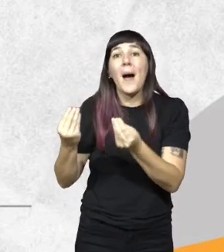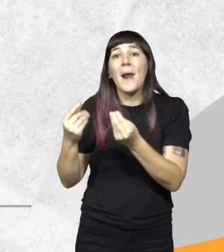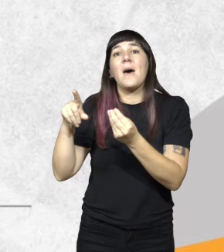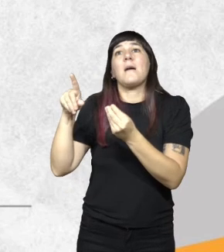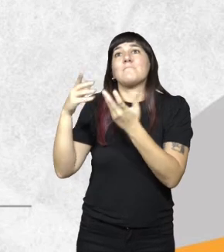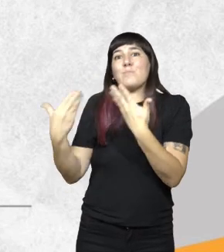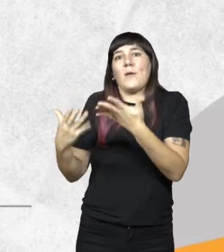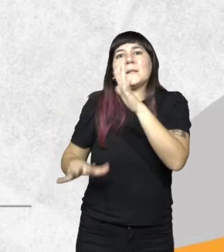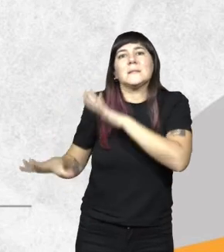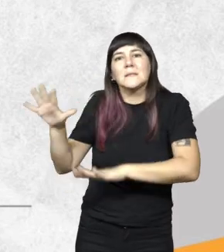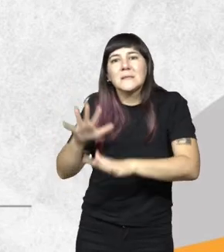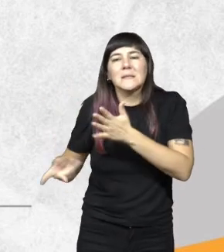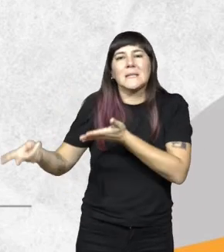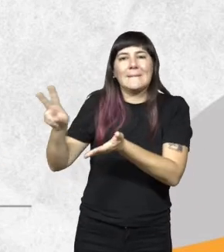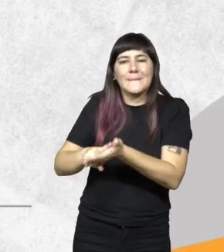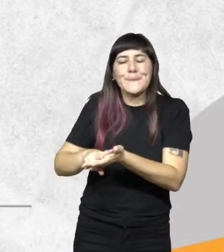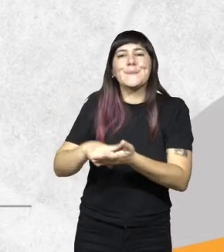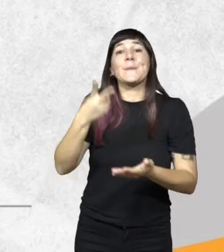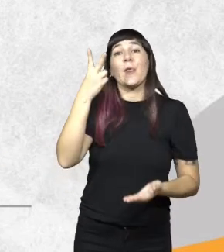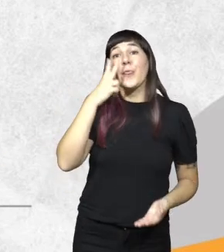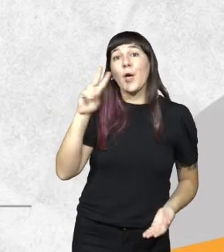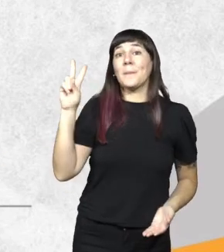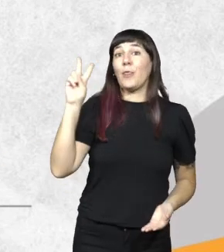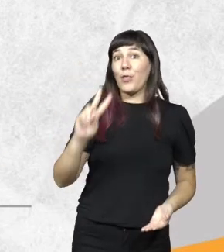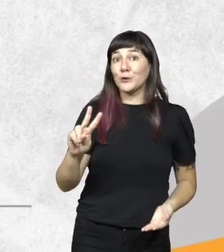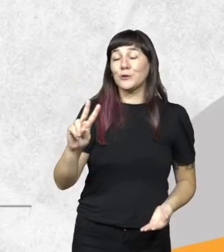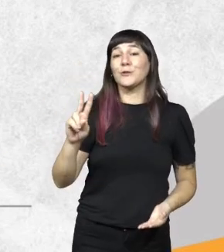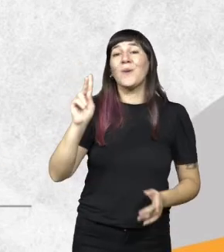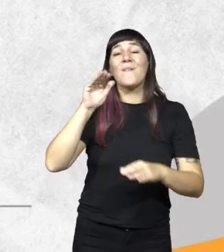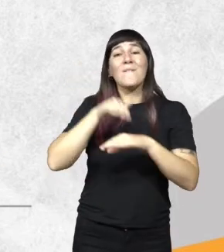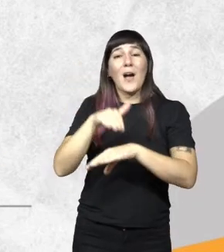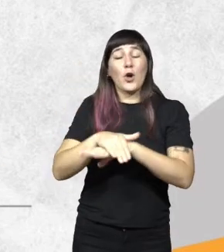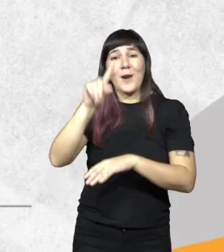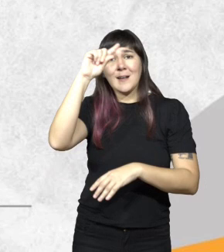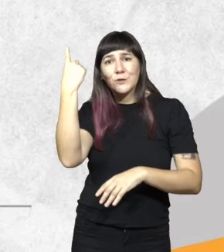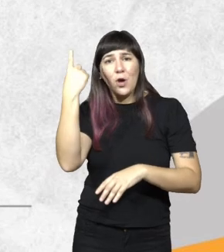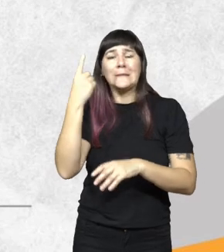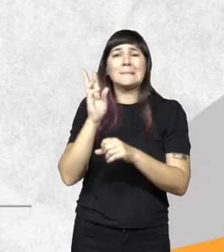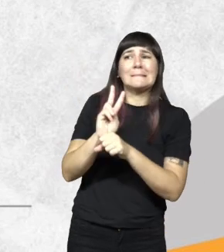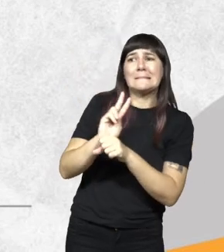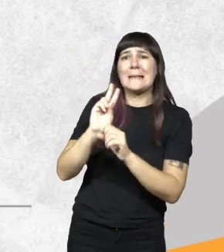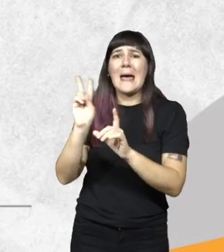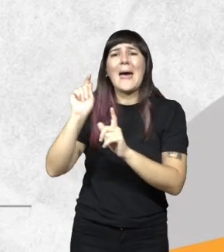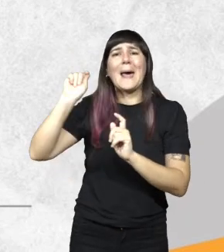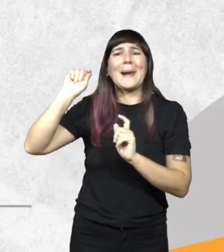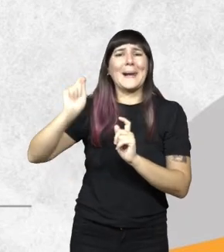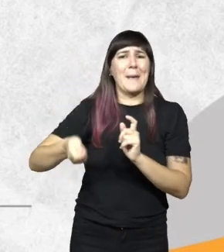pudieran reutilizarla. A partir del 2002, el Banco Nación evitó que se rematara todo eso.